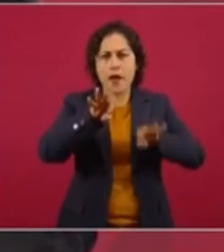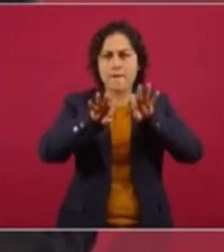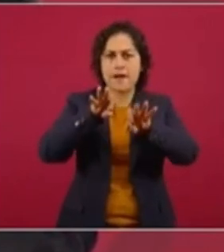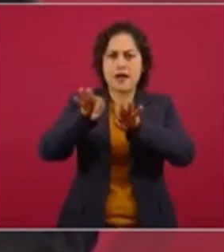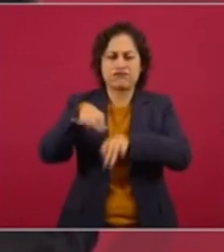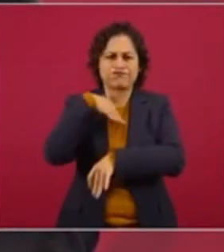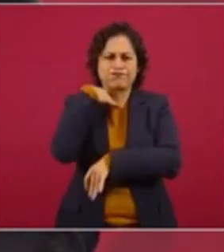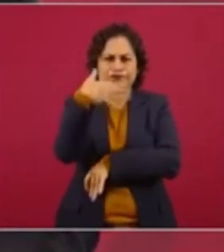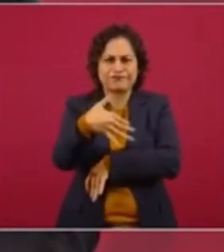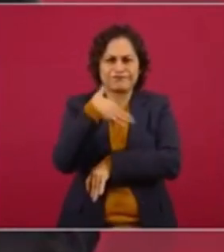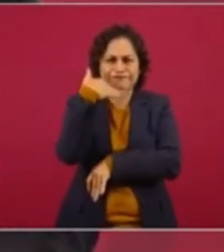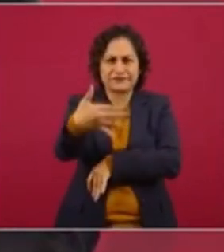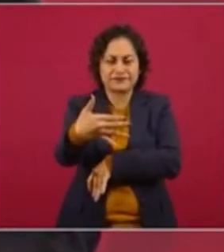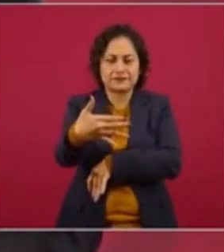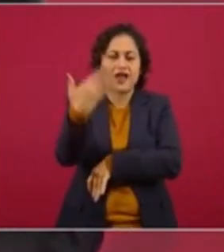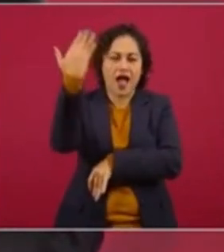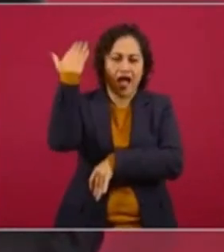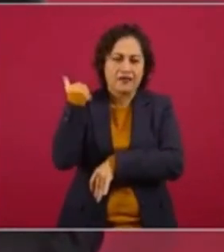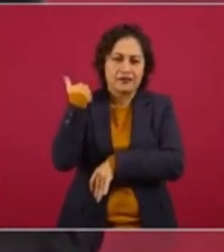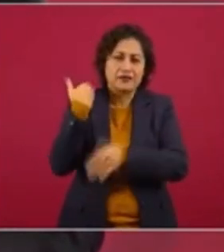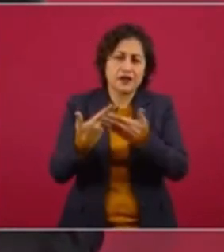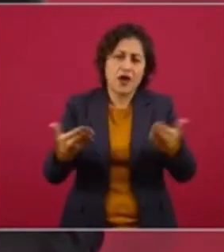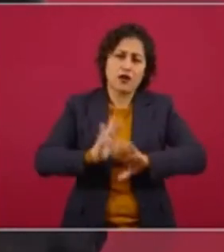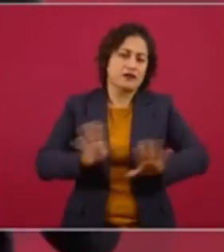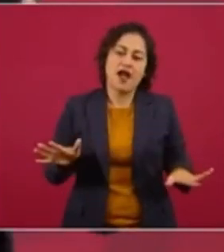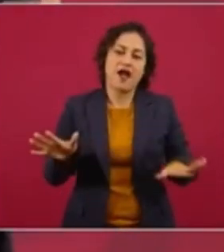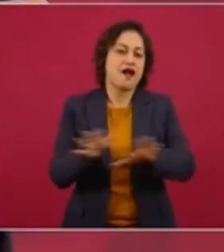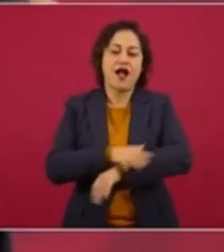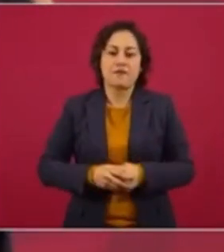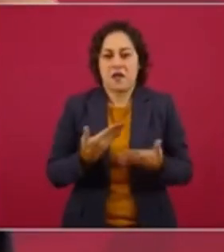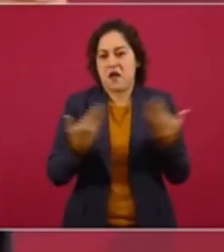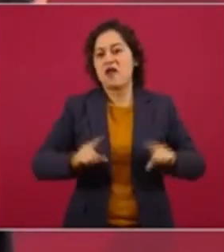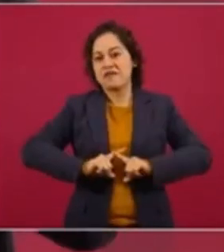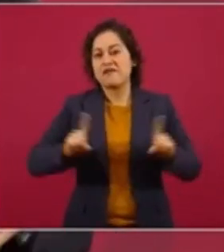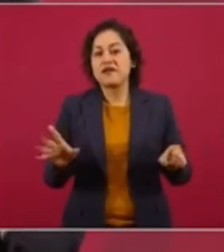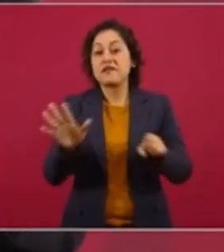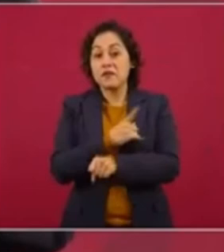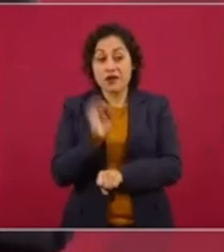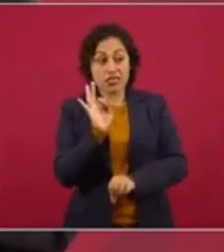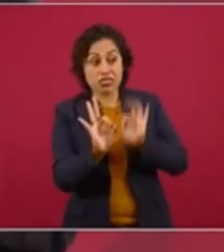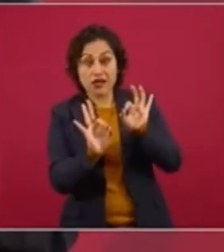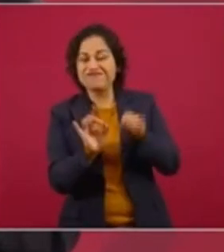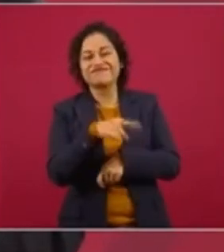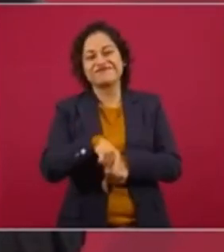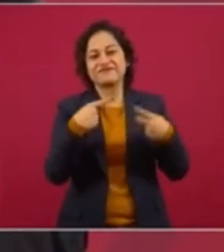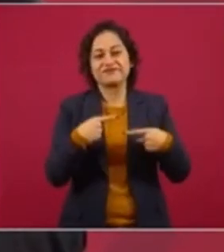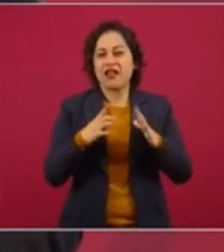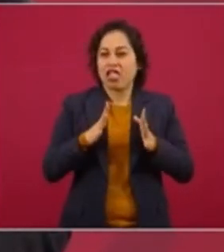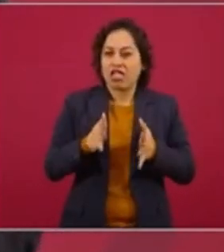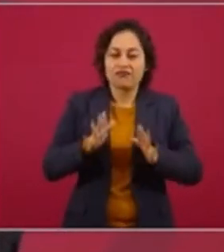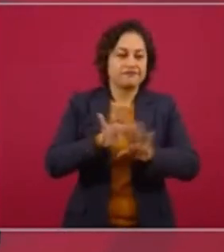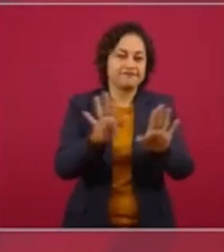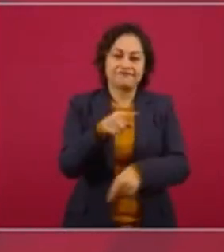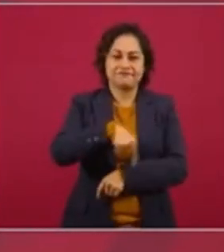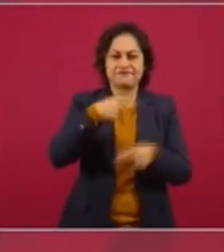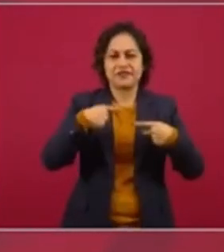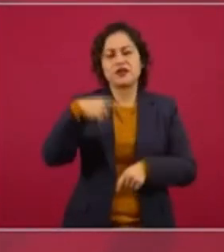campañas sucias pero ya no es así afortunadamente porque el pueblo está muy consciente